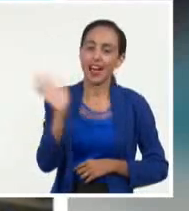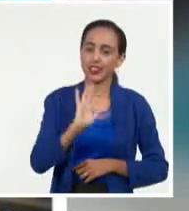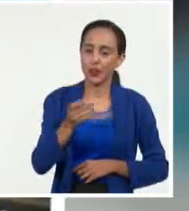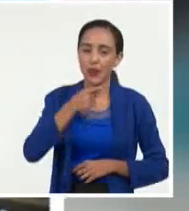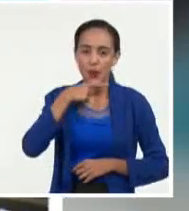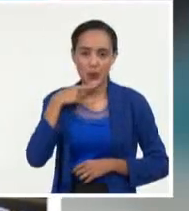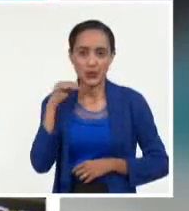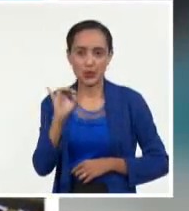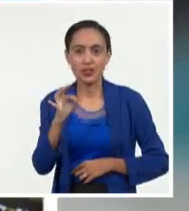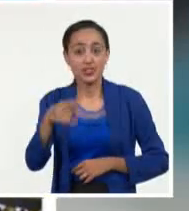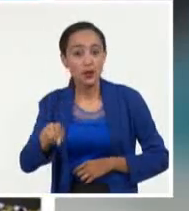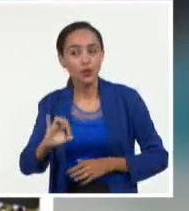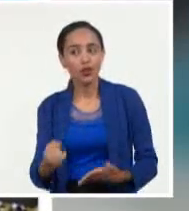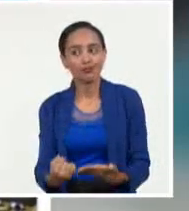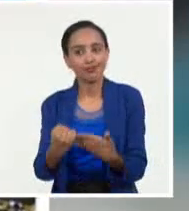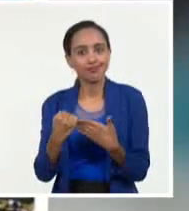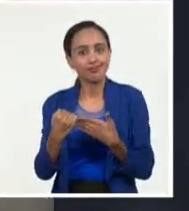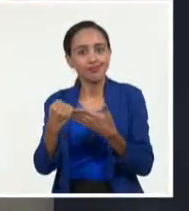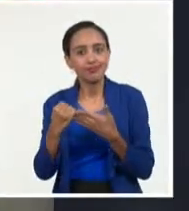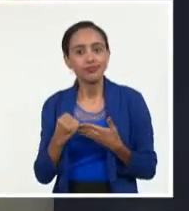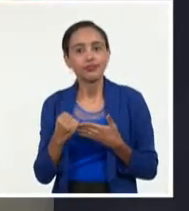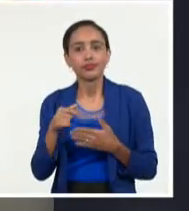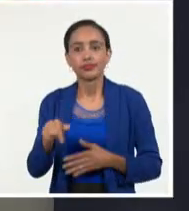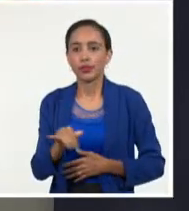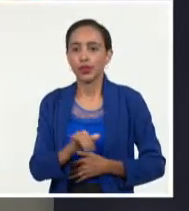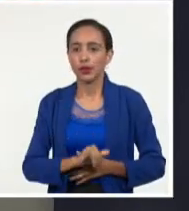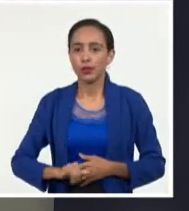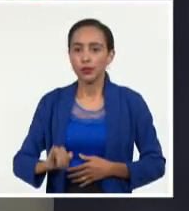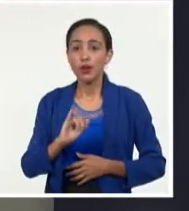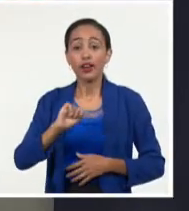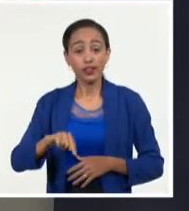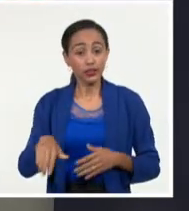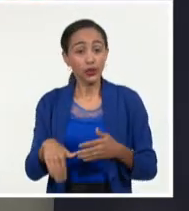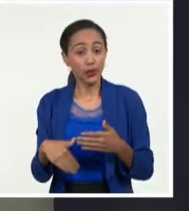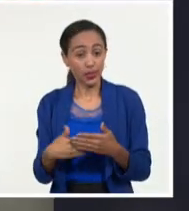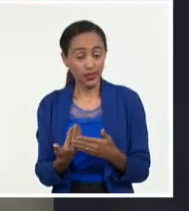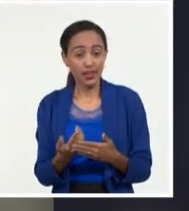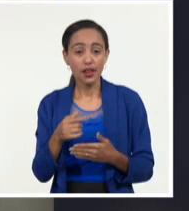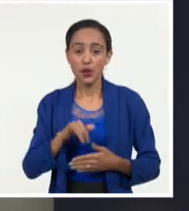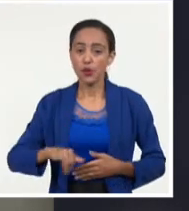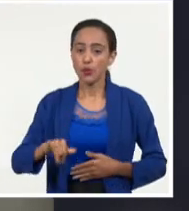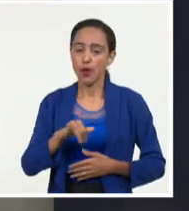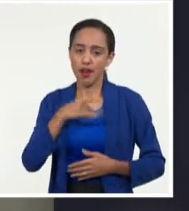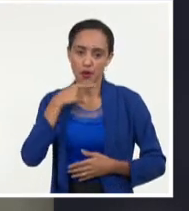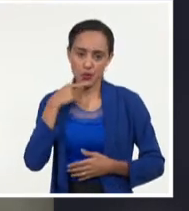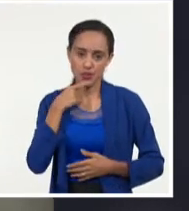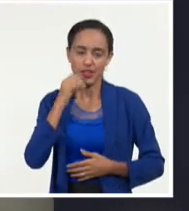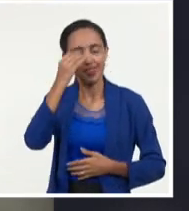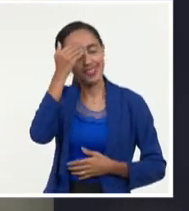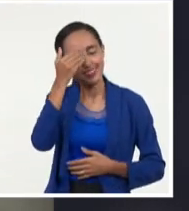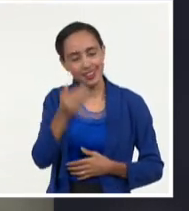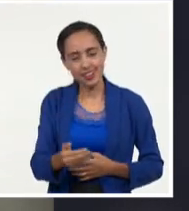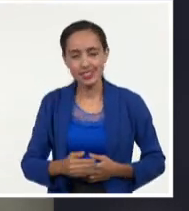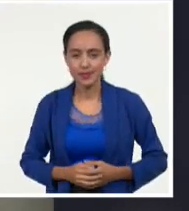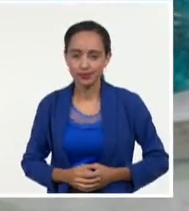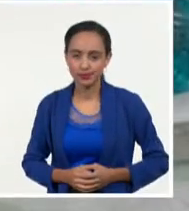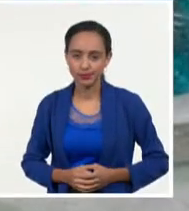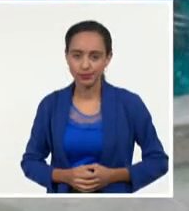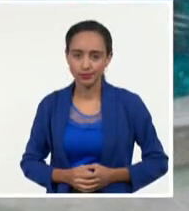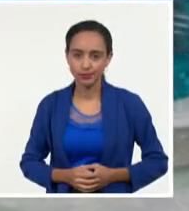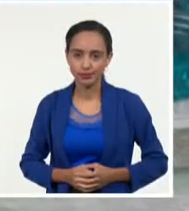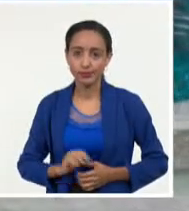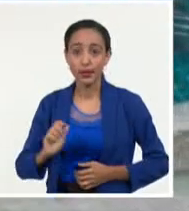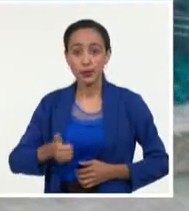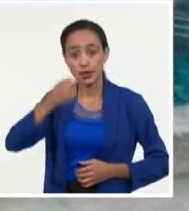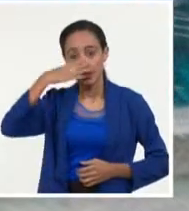cada vez que la necesitamos, ni estas breves pero intensas jornadas en Moscú. Gracias. El jefe de estado y la delegación que lo